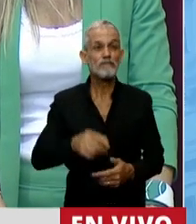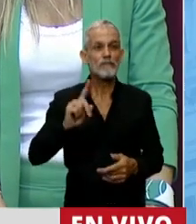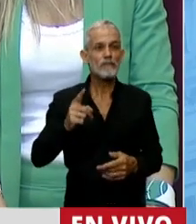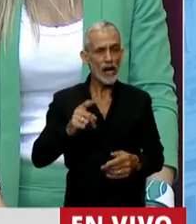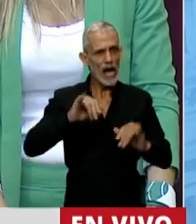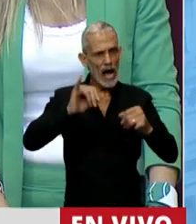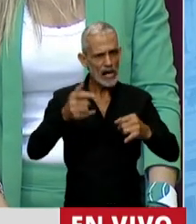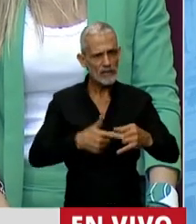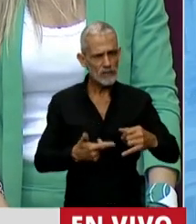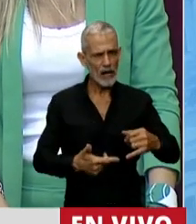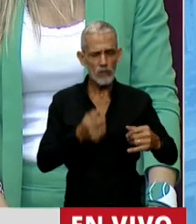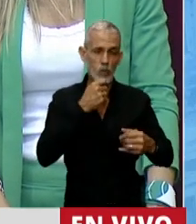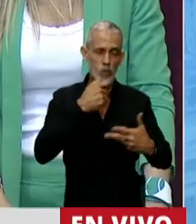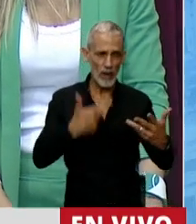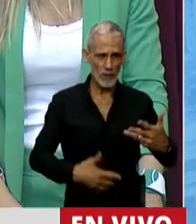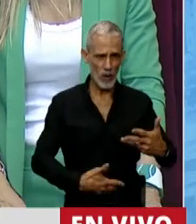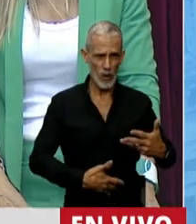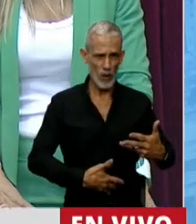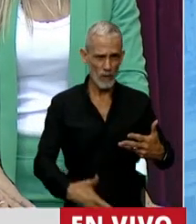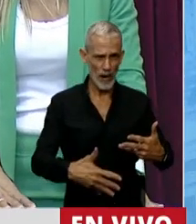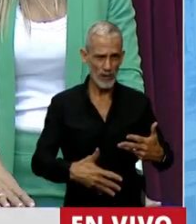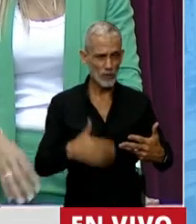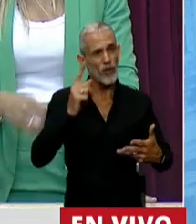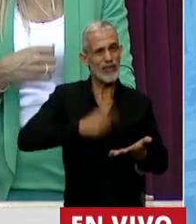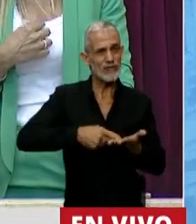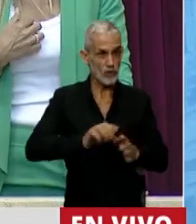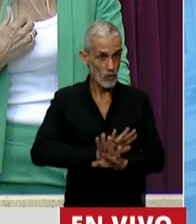interrupción definitiva del embarazo